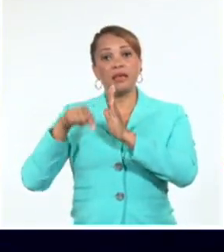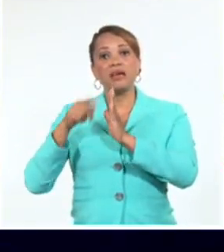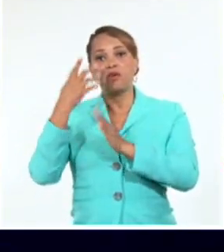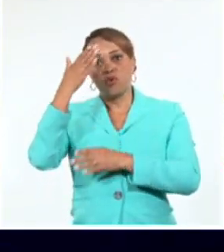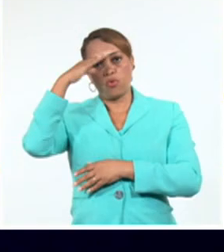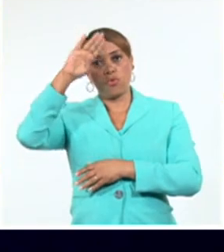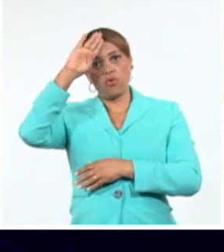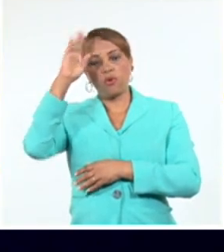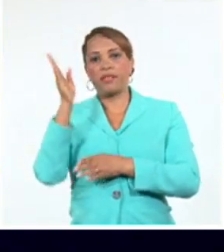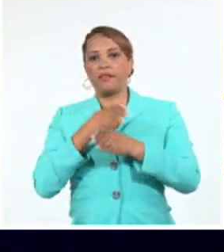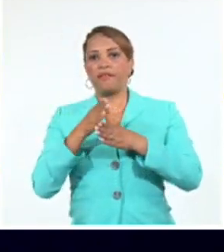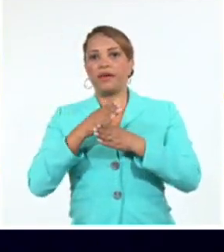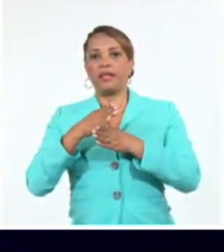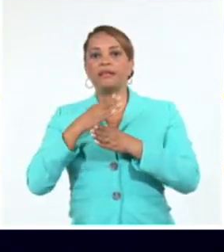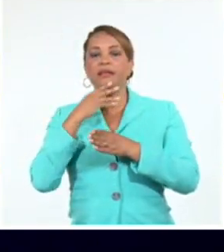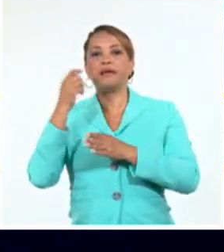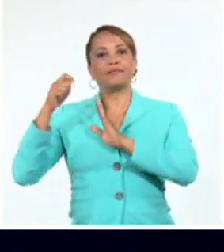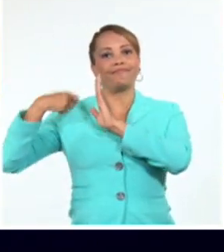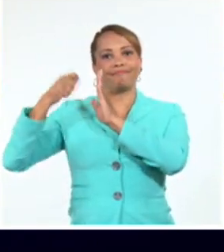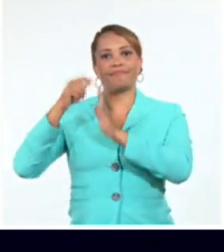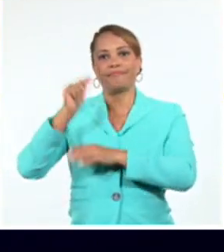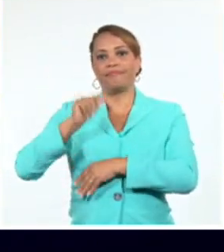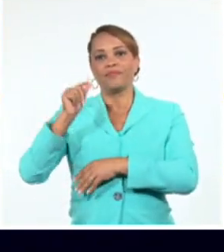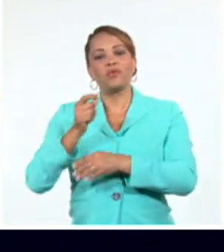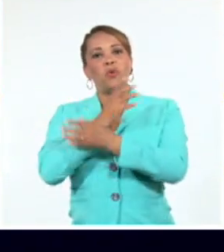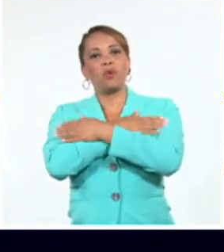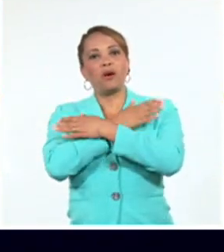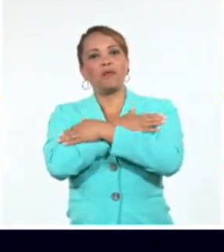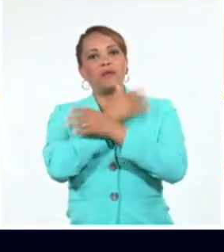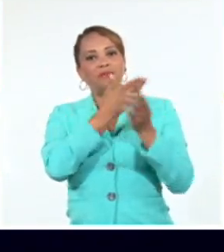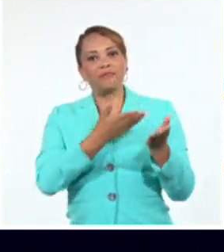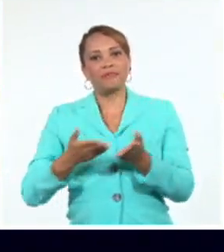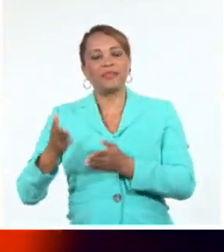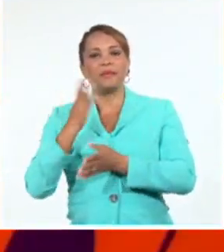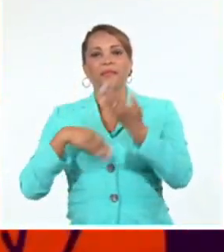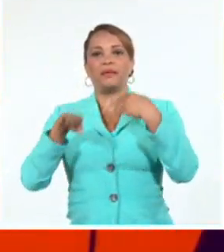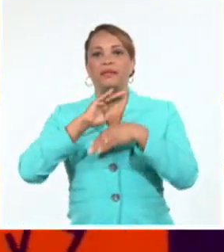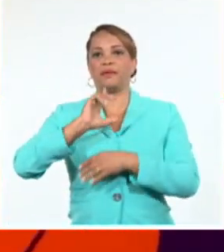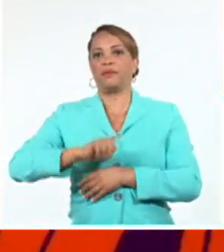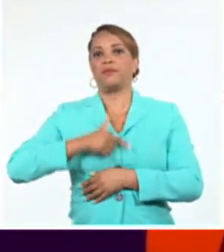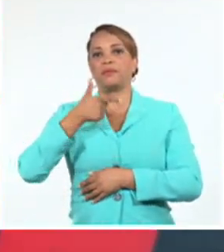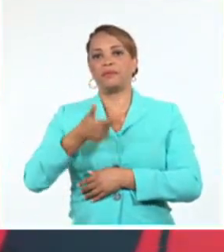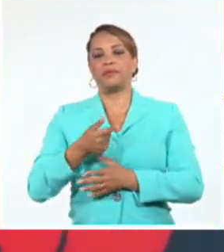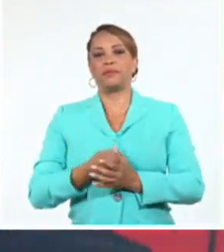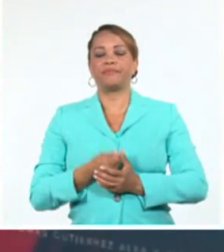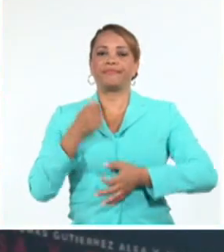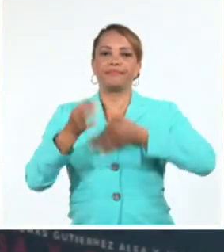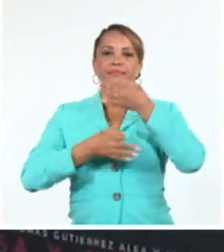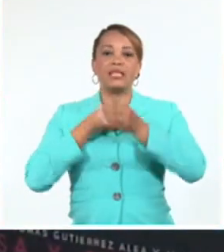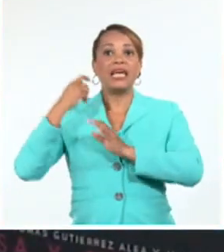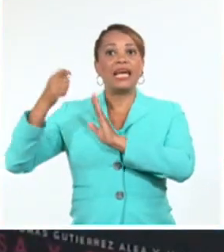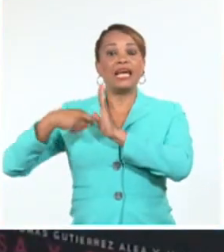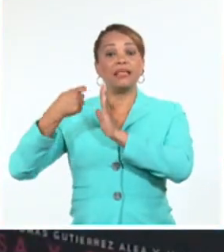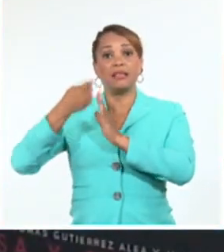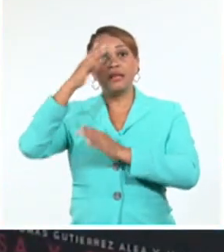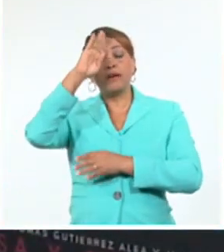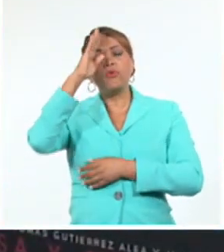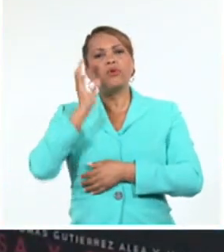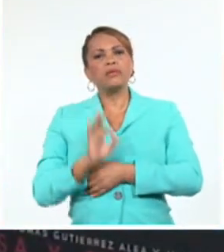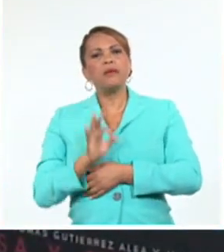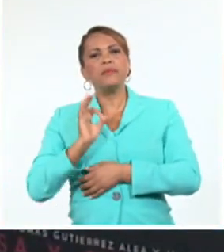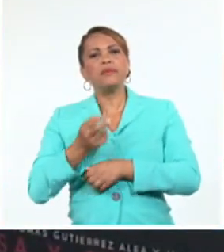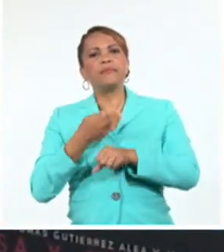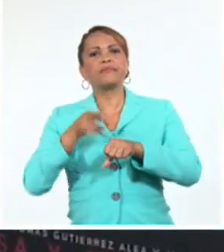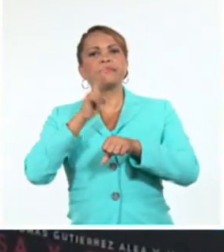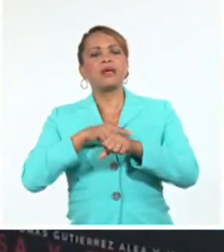cineastas. Con un abrazo fueron saludados en el Ministerio de Cultura. El cine cubano siempre ha representado algo muy